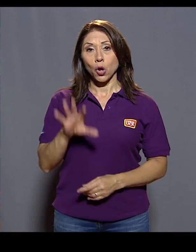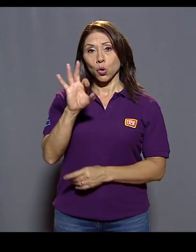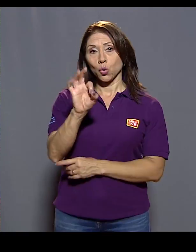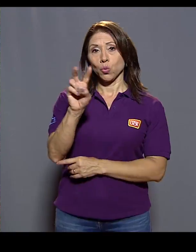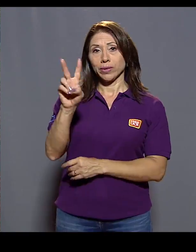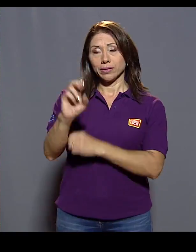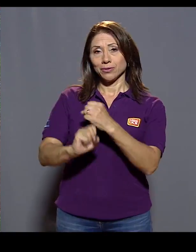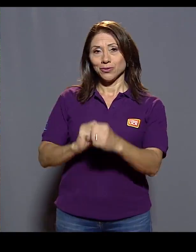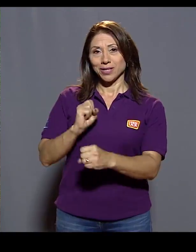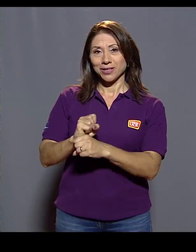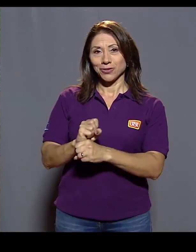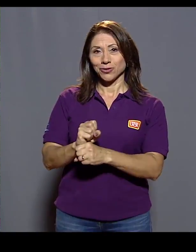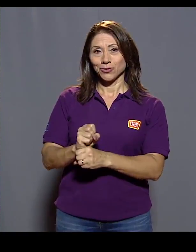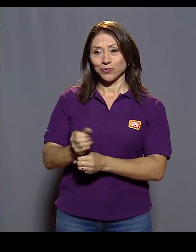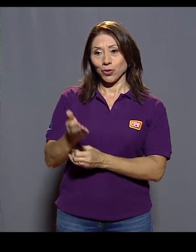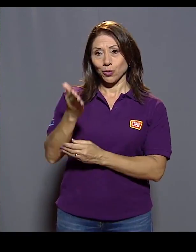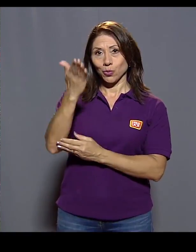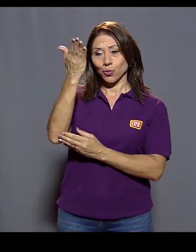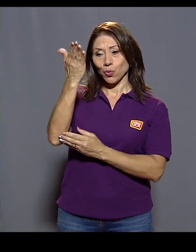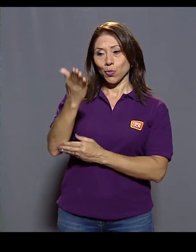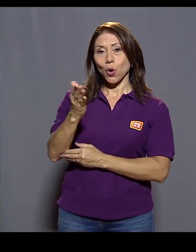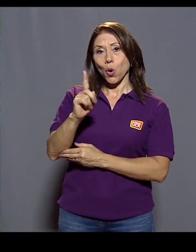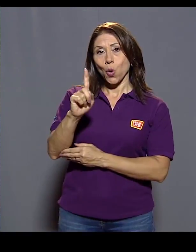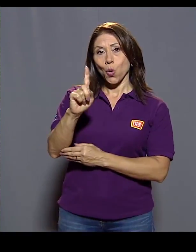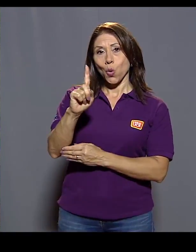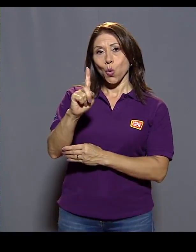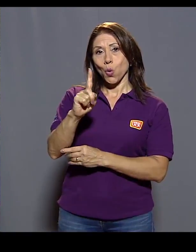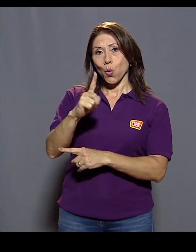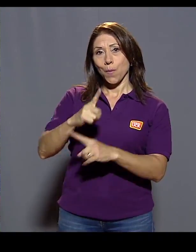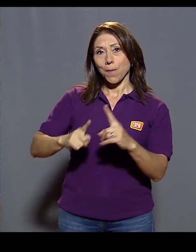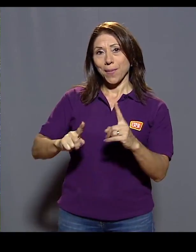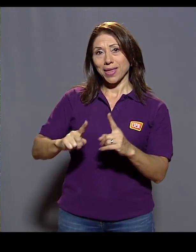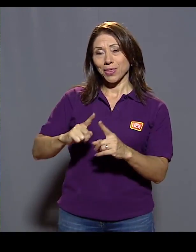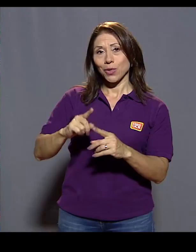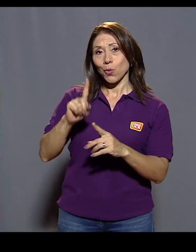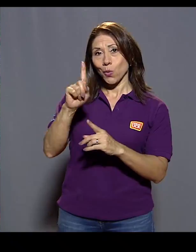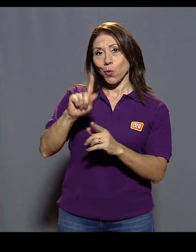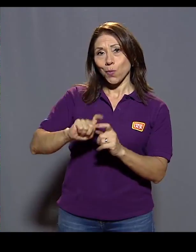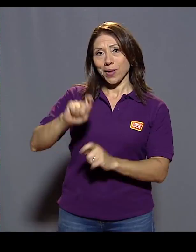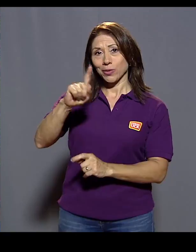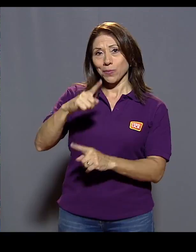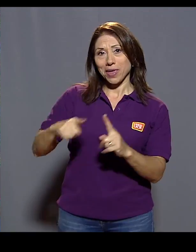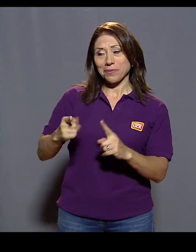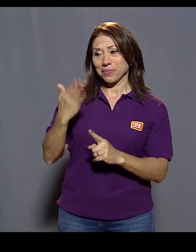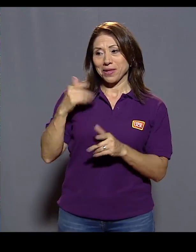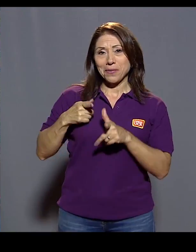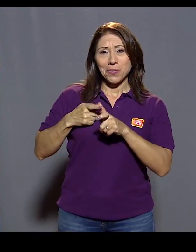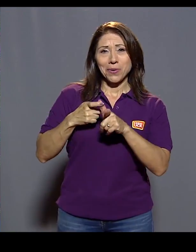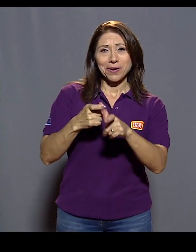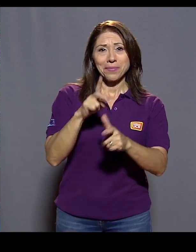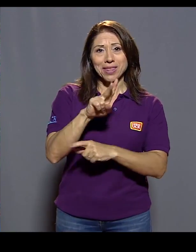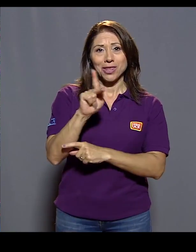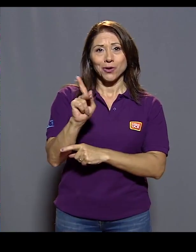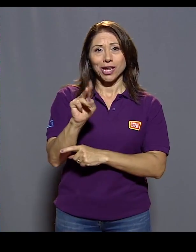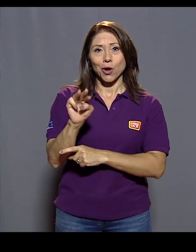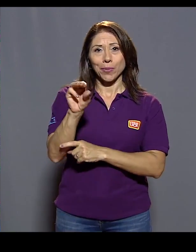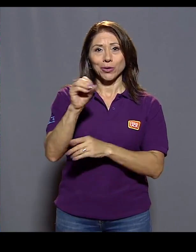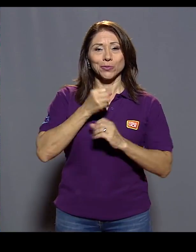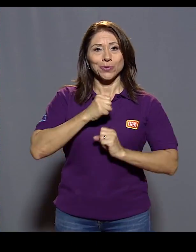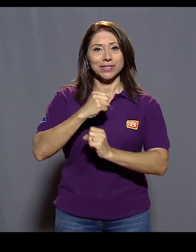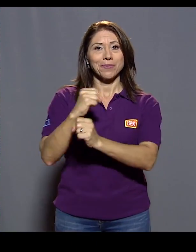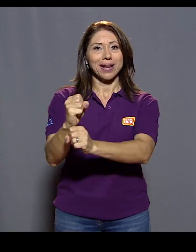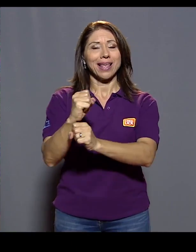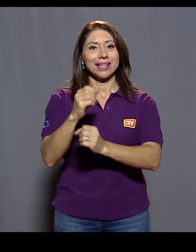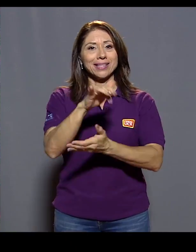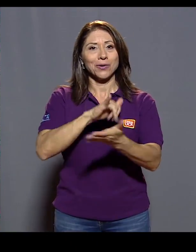Tiene 92 años y su figura de metro y medio acaba de correr en la maratón de 21 kilómetros de la municipalidad de San José.